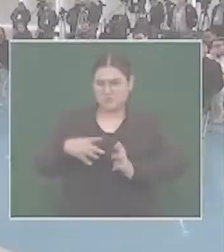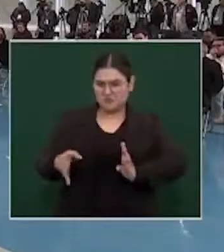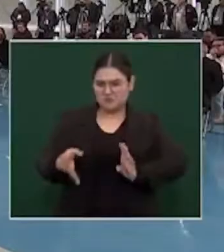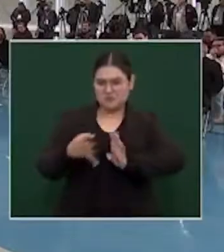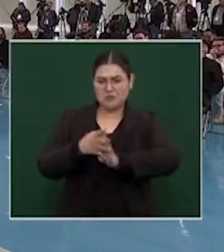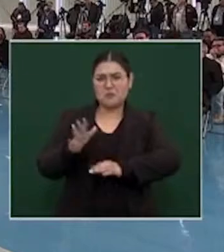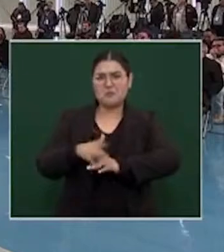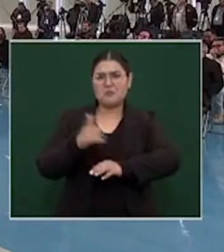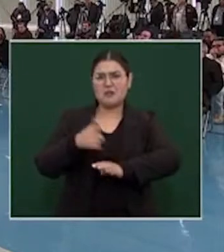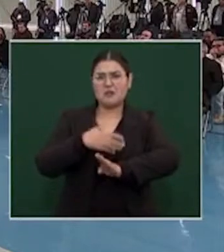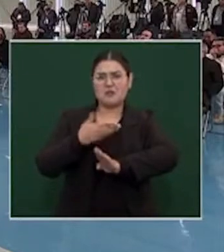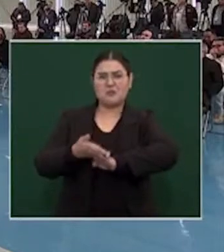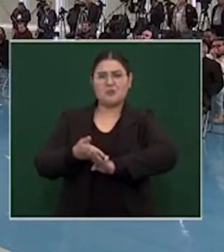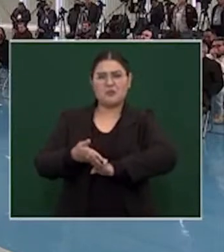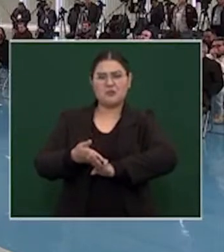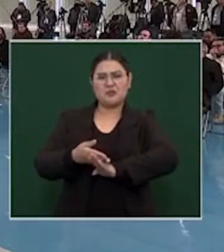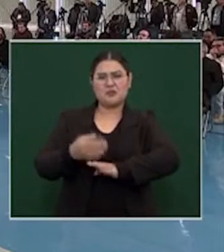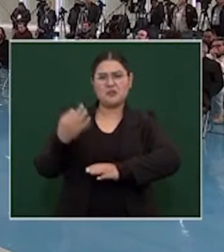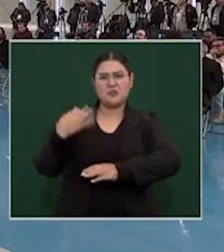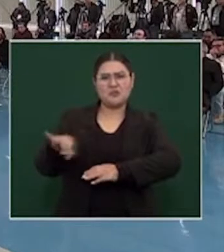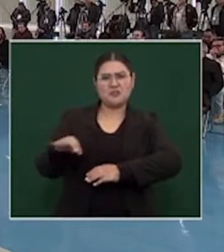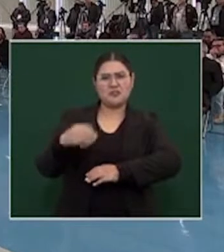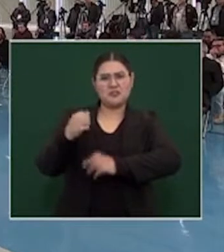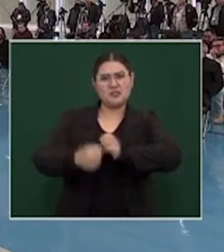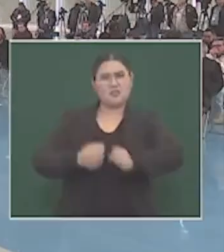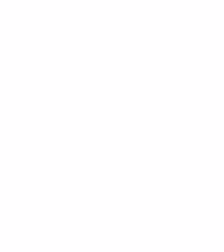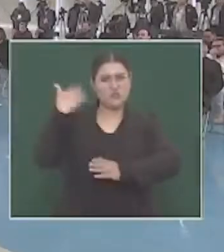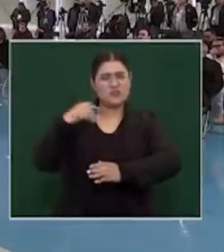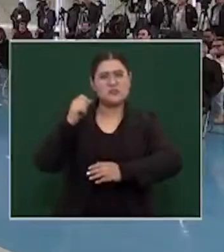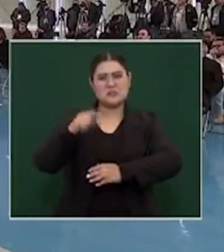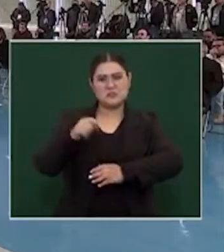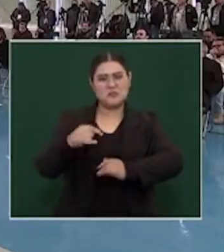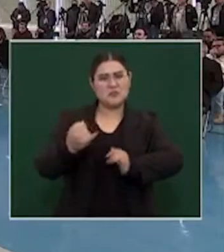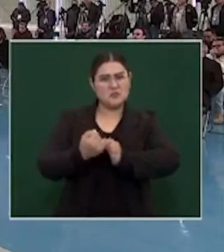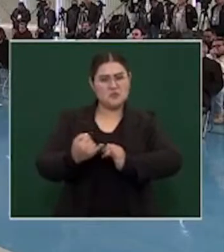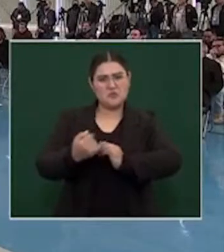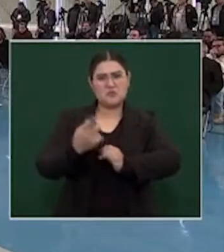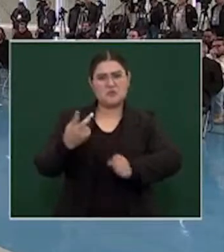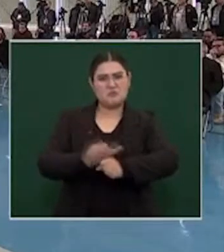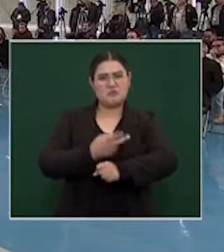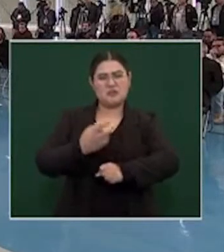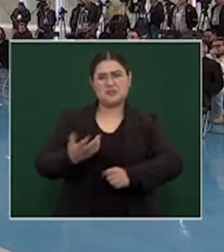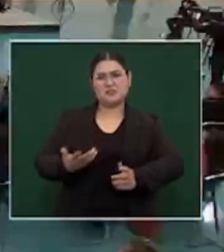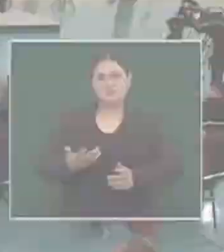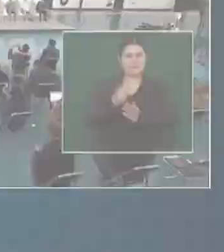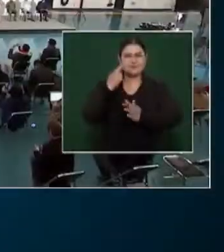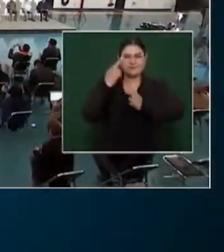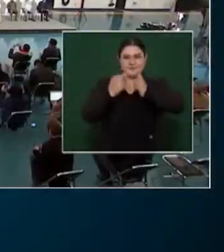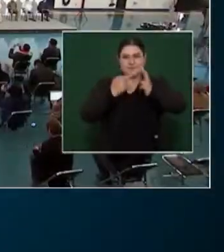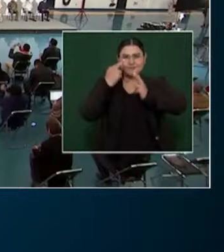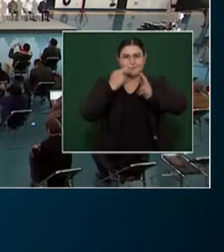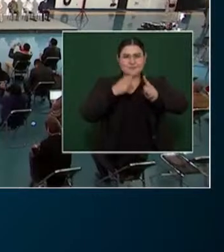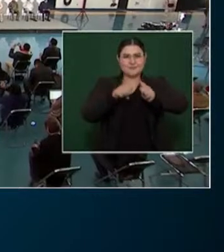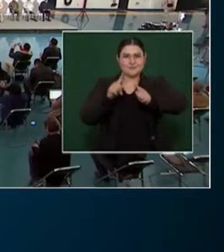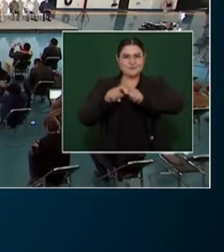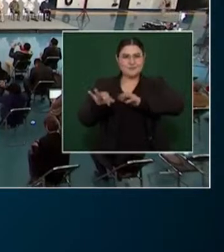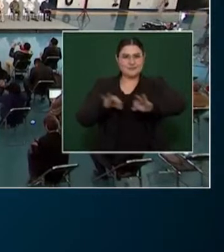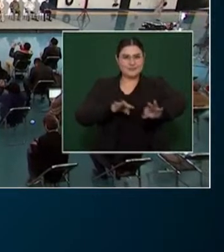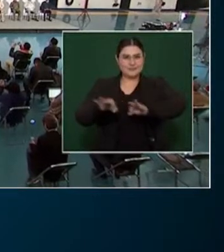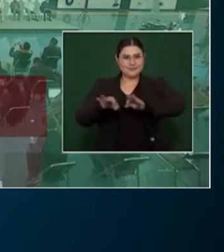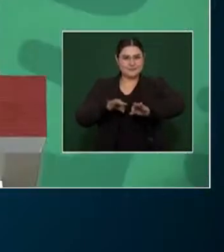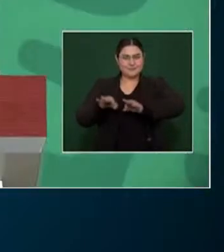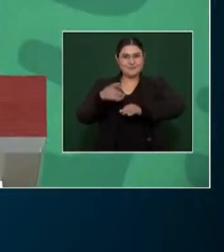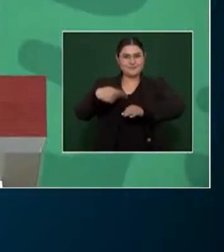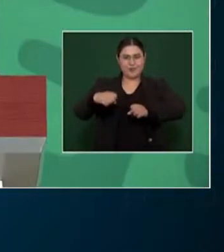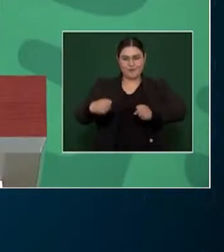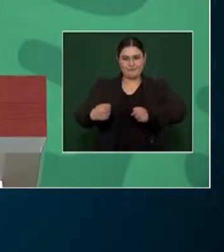autoridad. Y lo del 68 tuvo también que ver con eso. O la vamos a derogar. Y tal